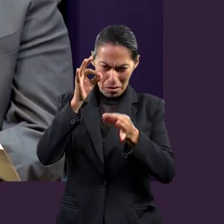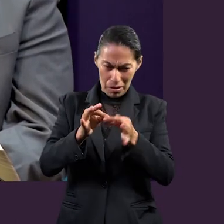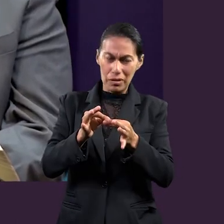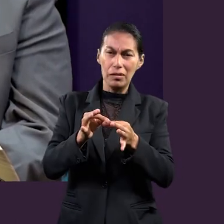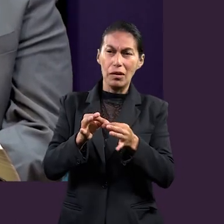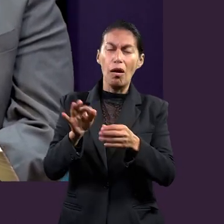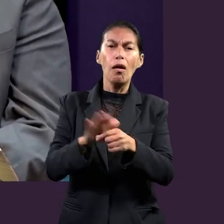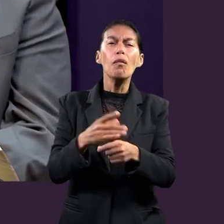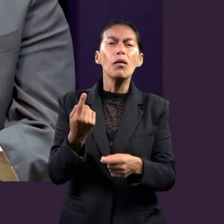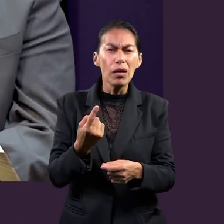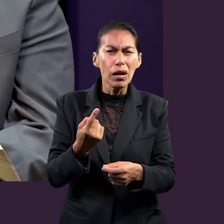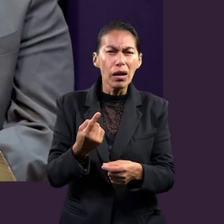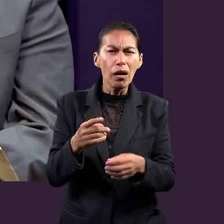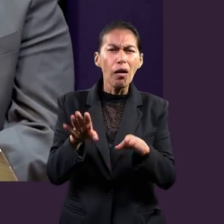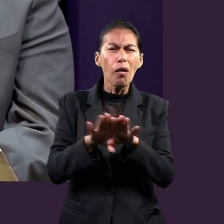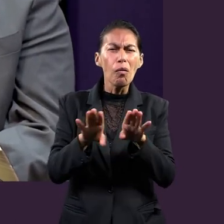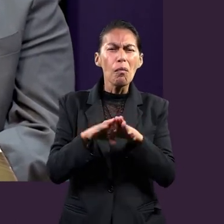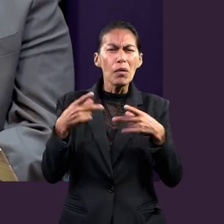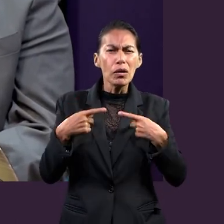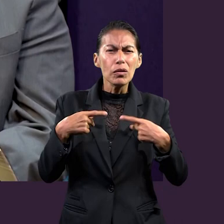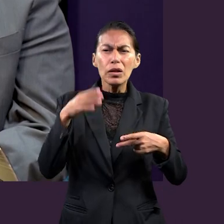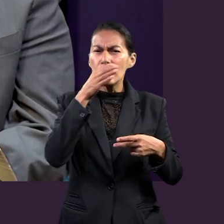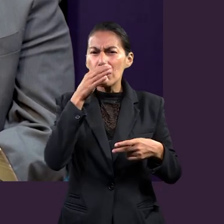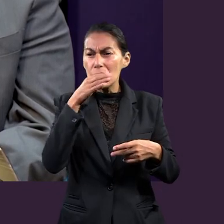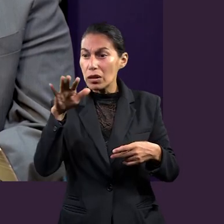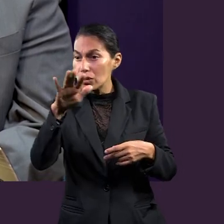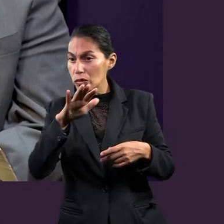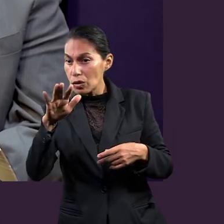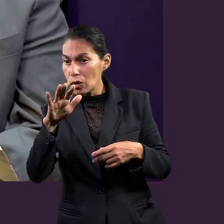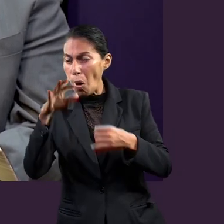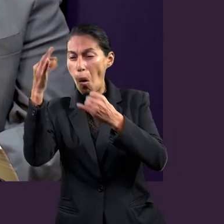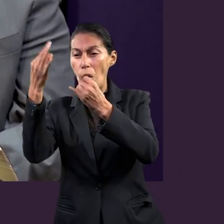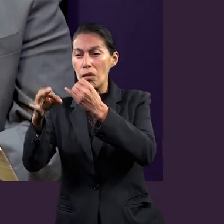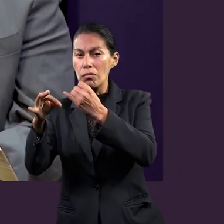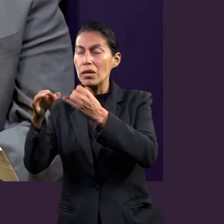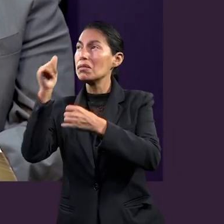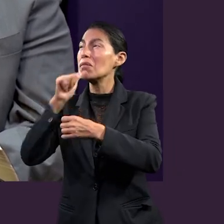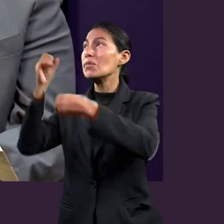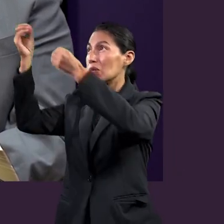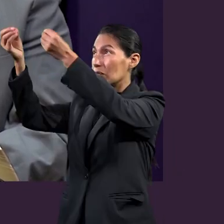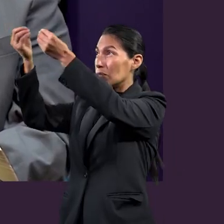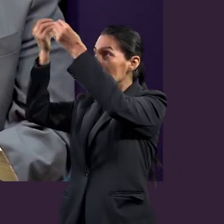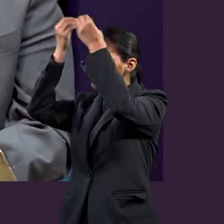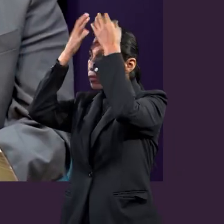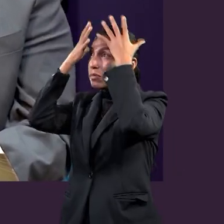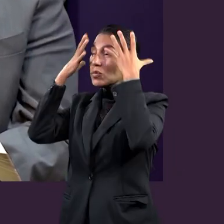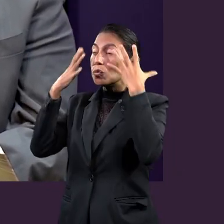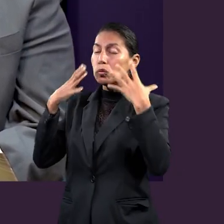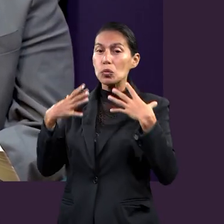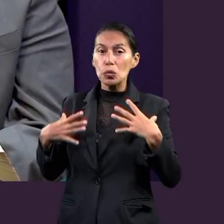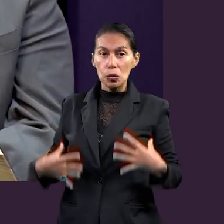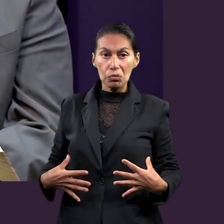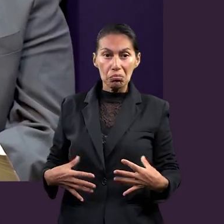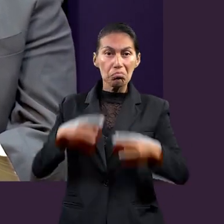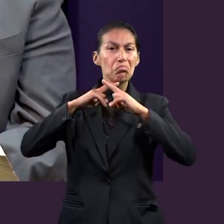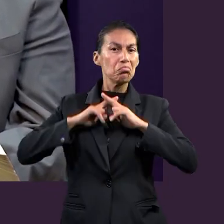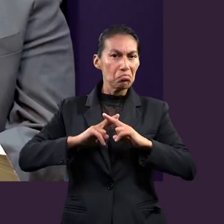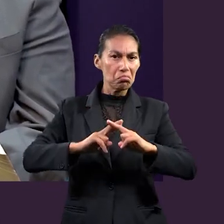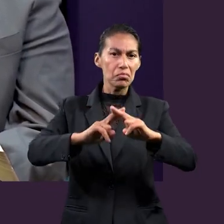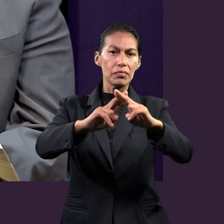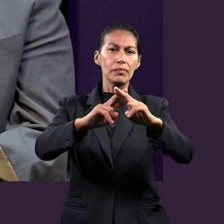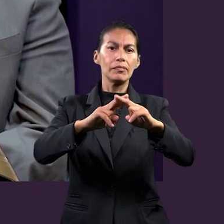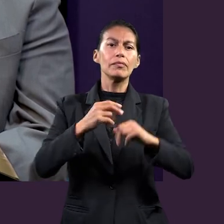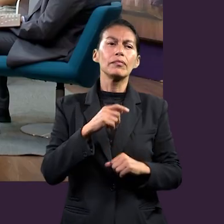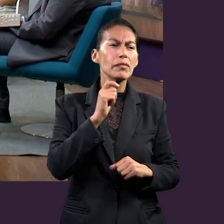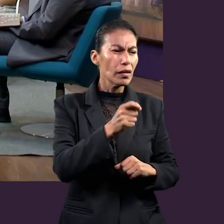la armadura. No, no, no. Ya debemos traer la puesta. ¿Por qué? Porque cómo se van a caracterizar los hijos de Dios al final, porque la traemos puesta